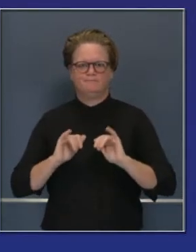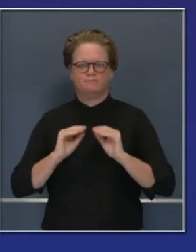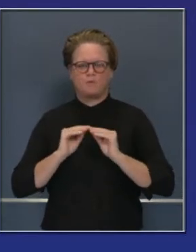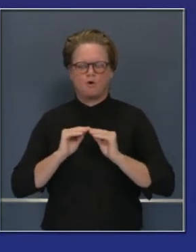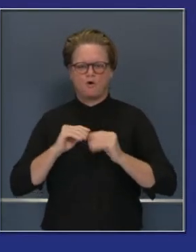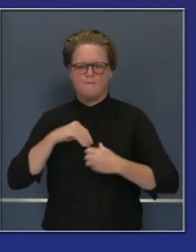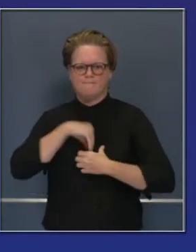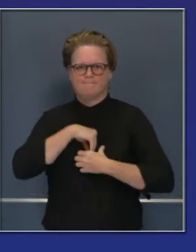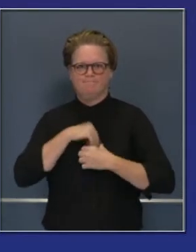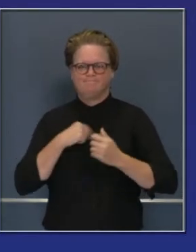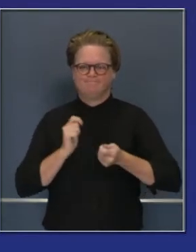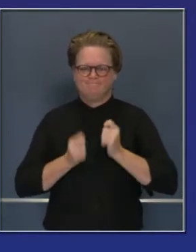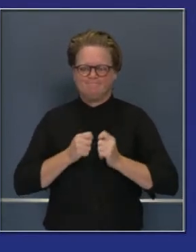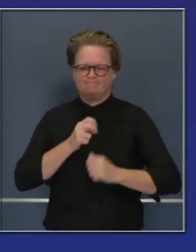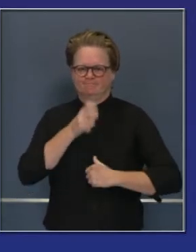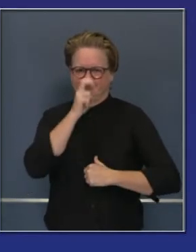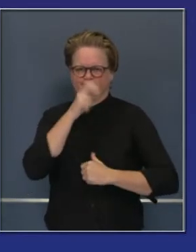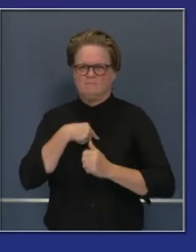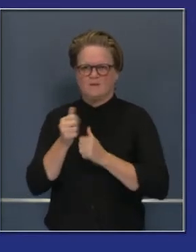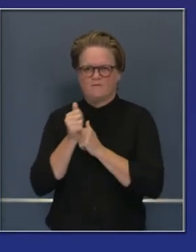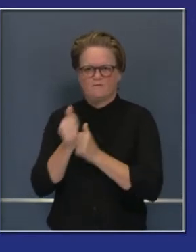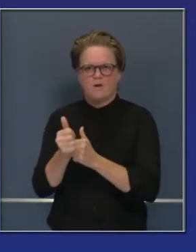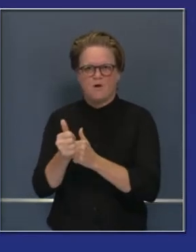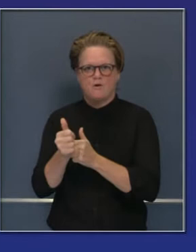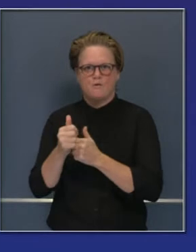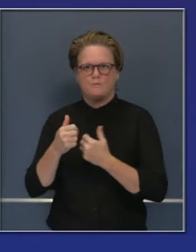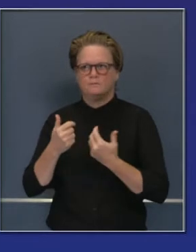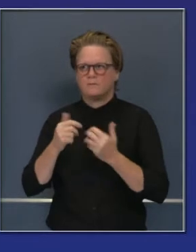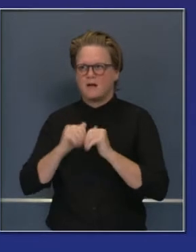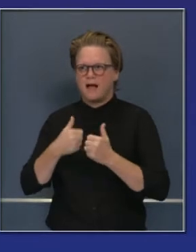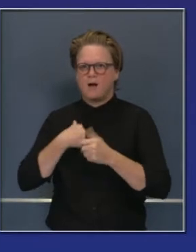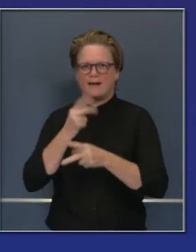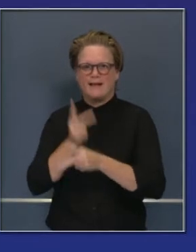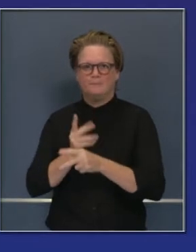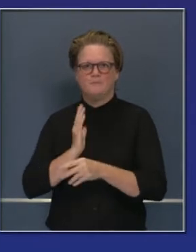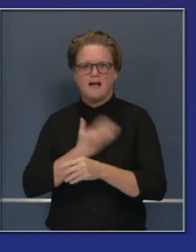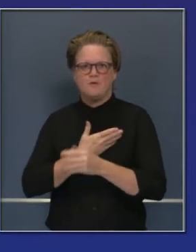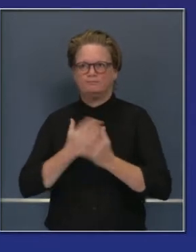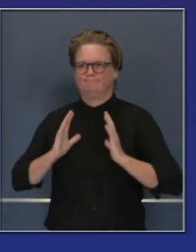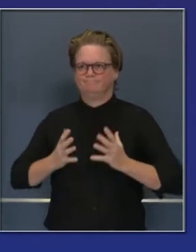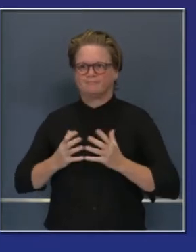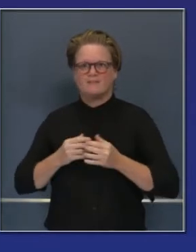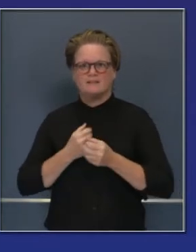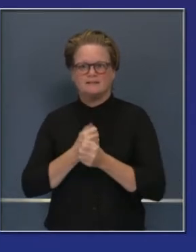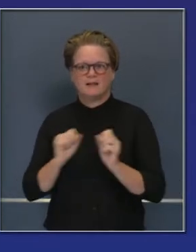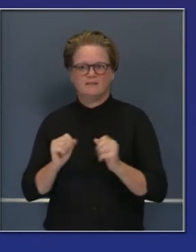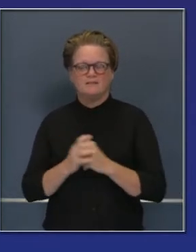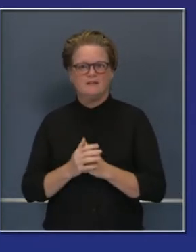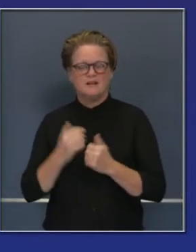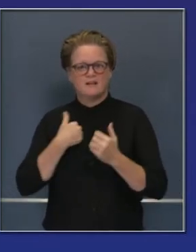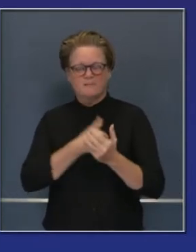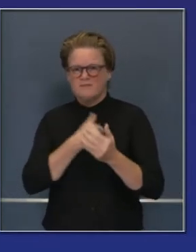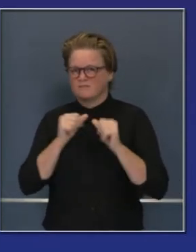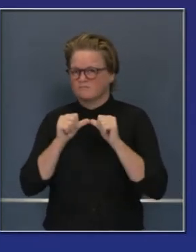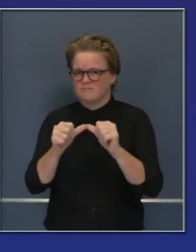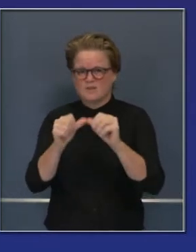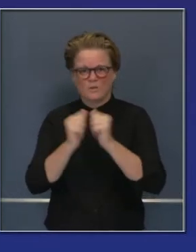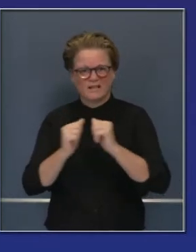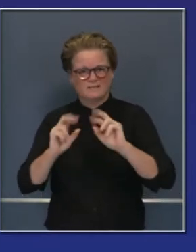esta que ocurre dentro de un periodo de 24 horas. Por cierto, reevaluamos el